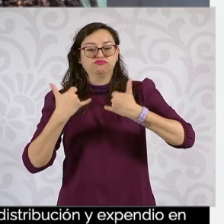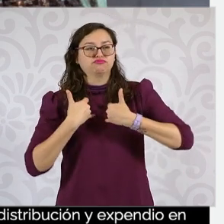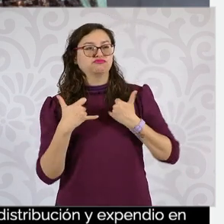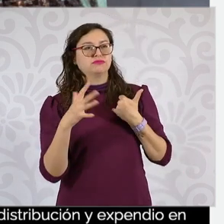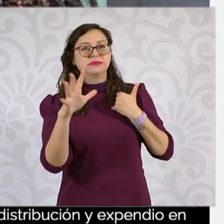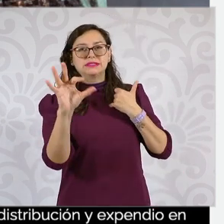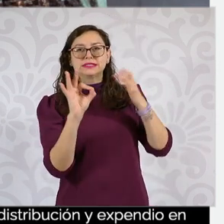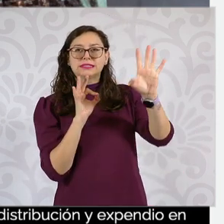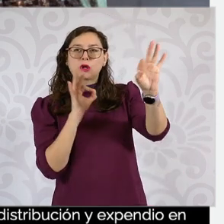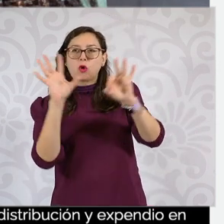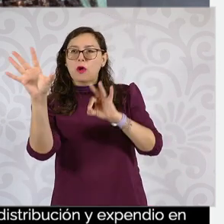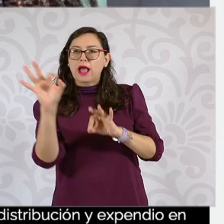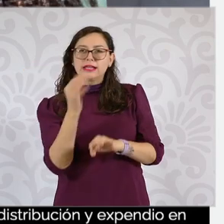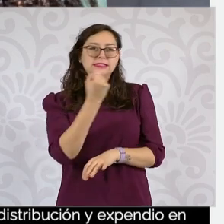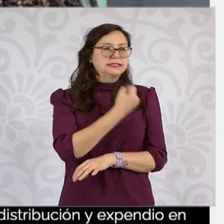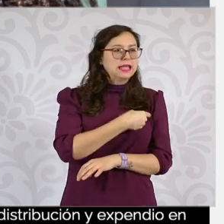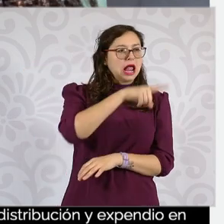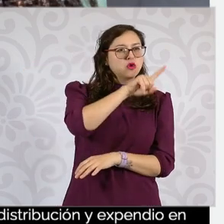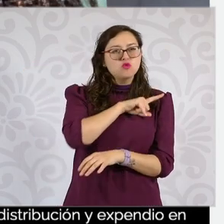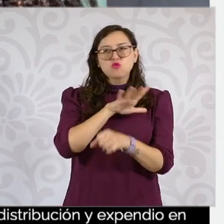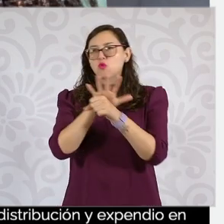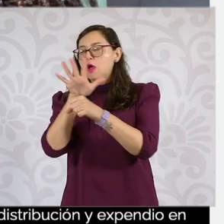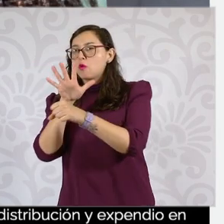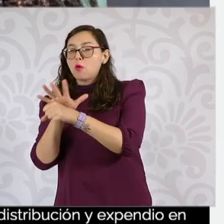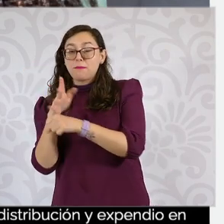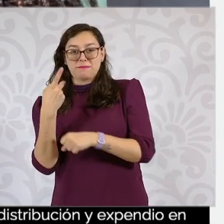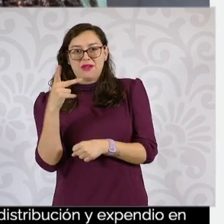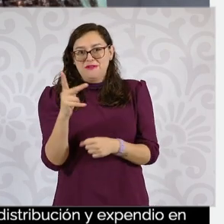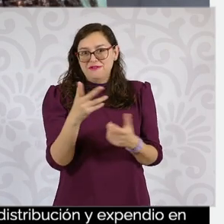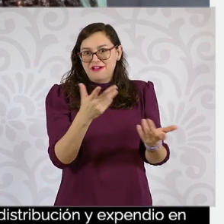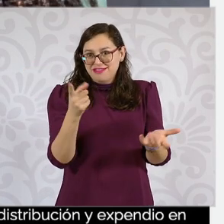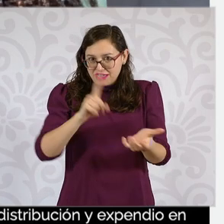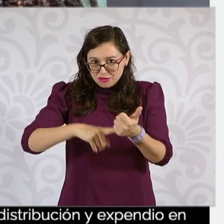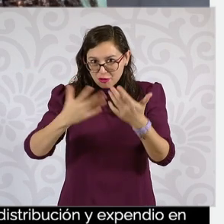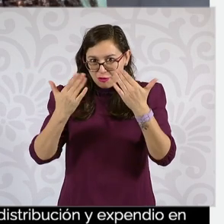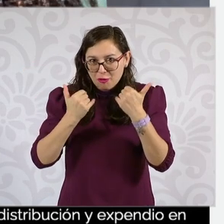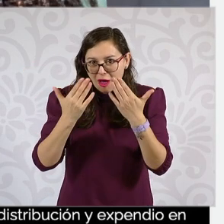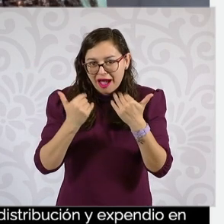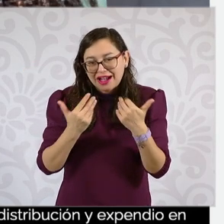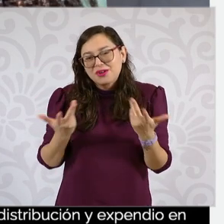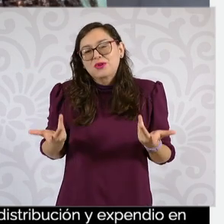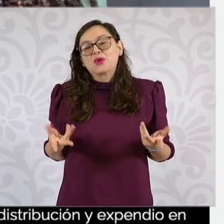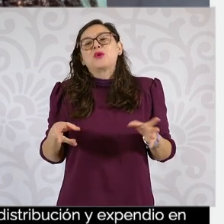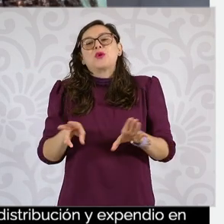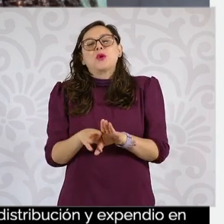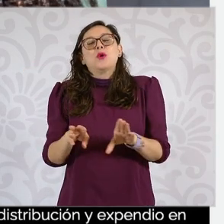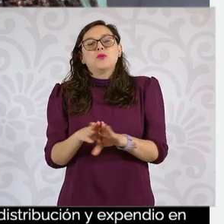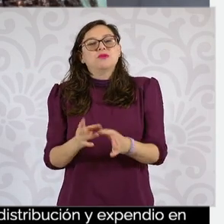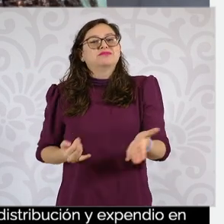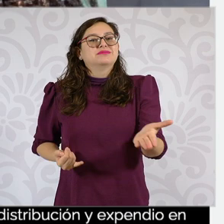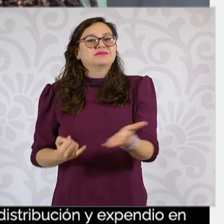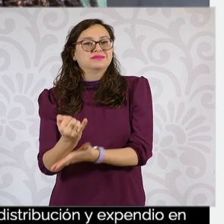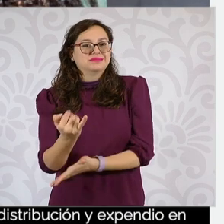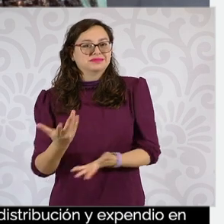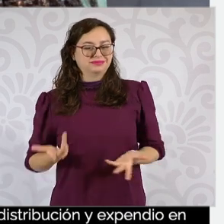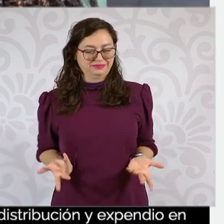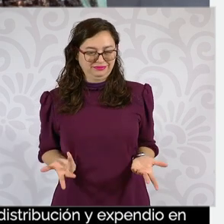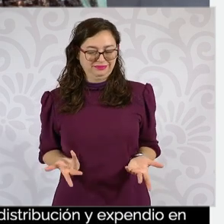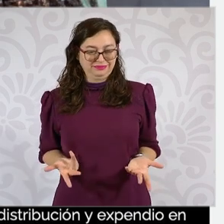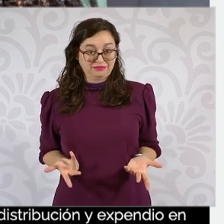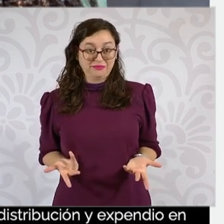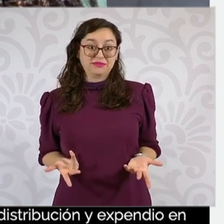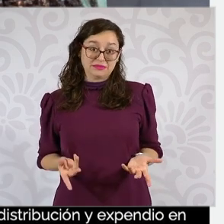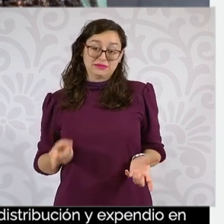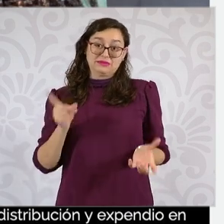saludables. Y la calidad de la alimentación no depende de los estudiantes, sino de los alimentos